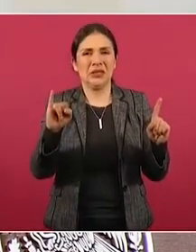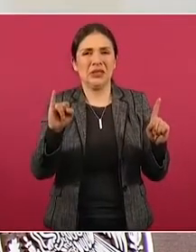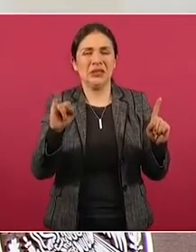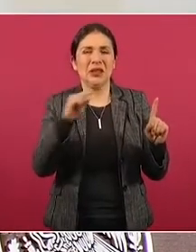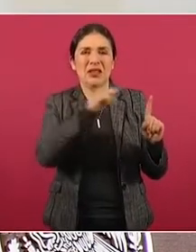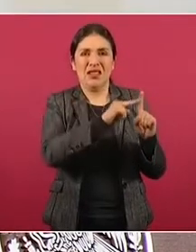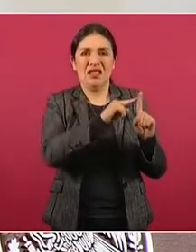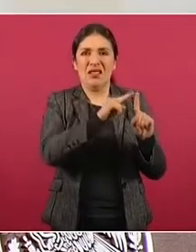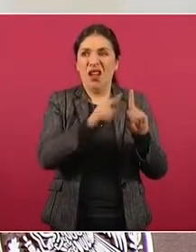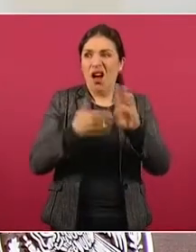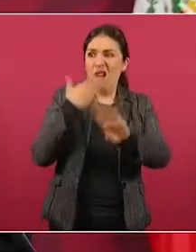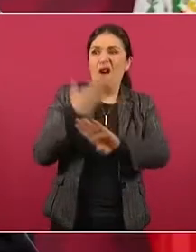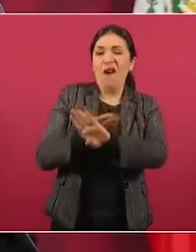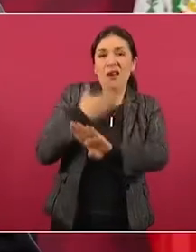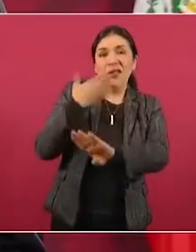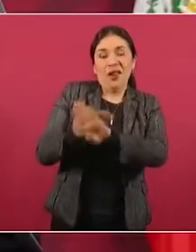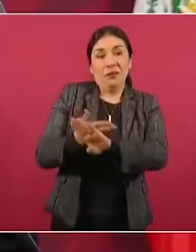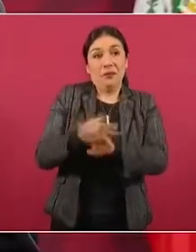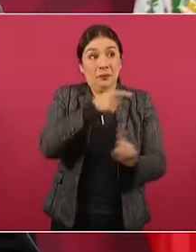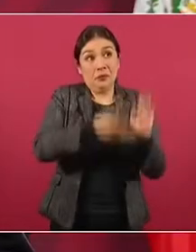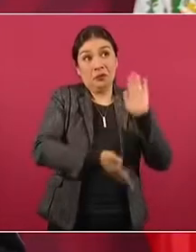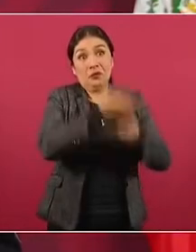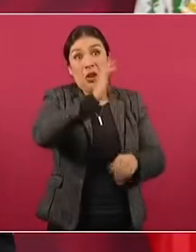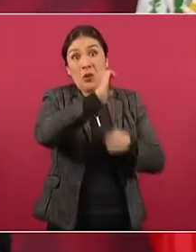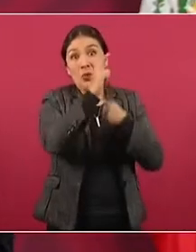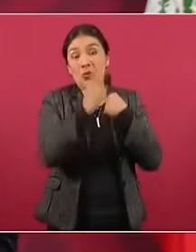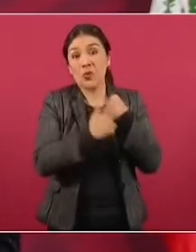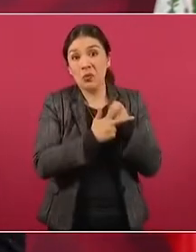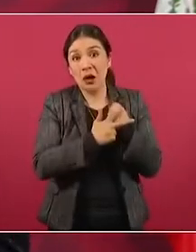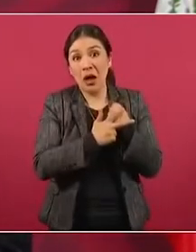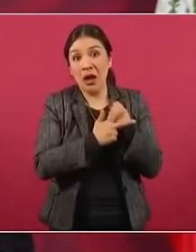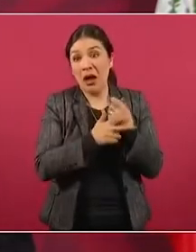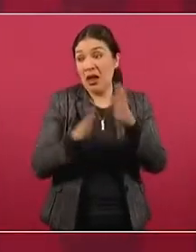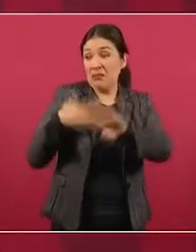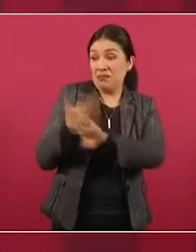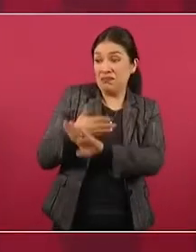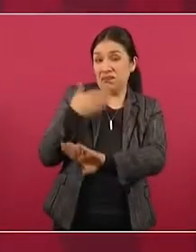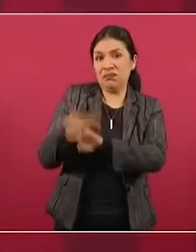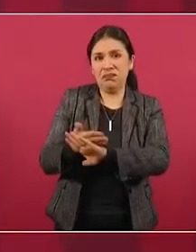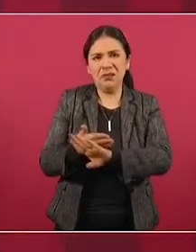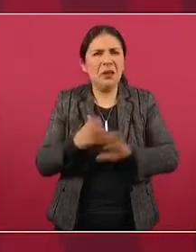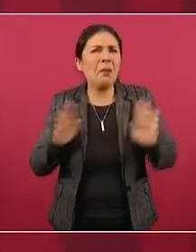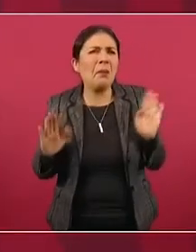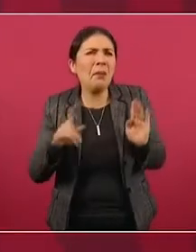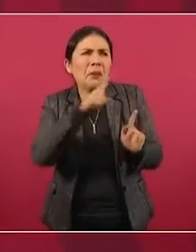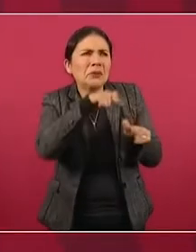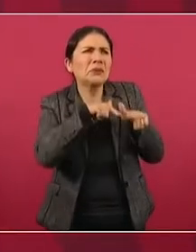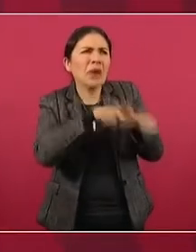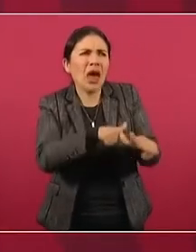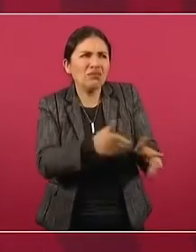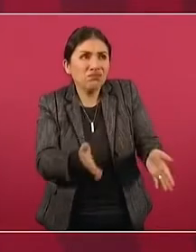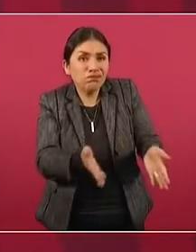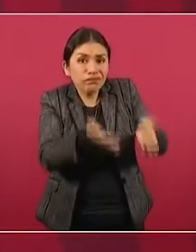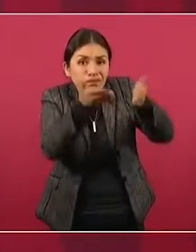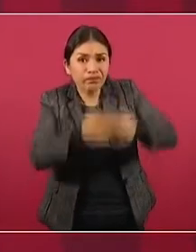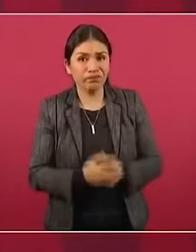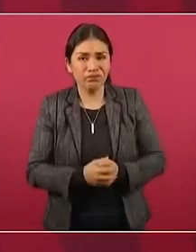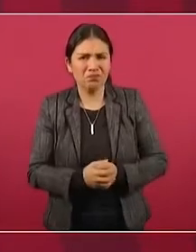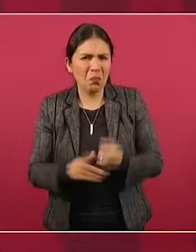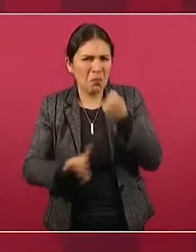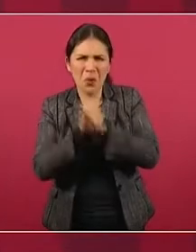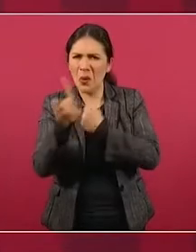Europa, no, nada, no hay ningún